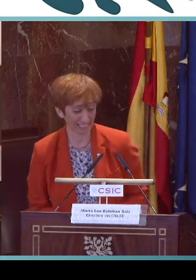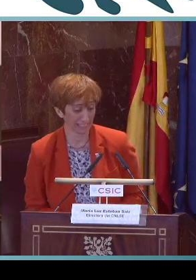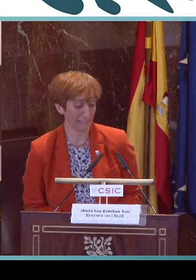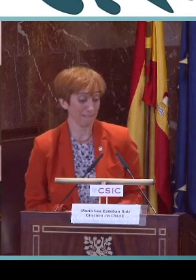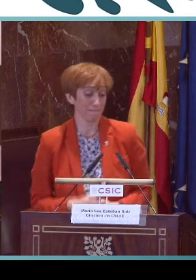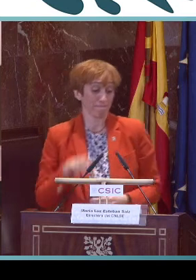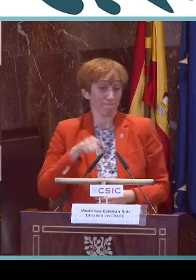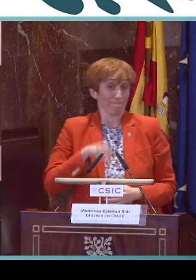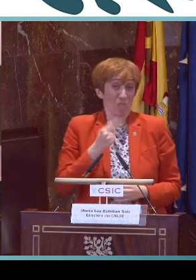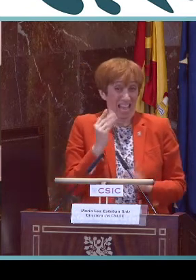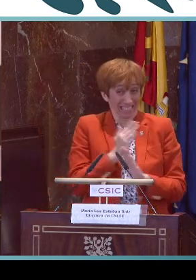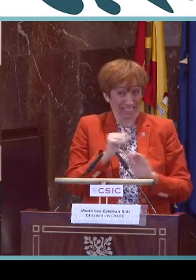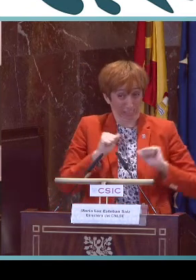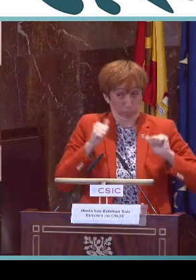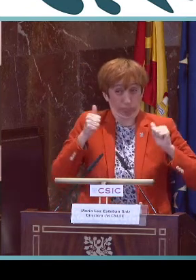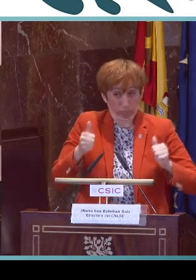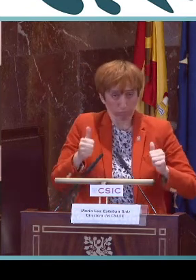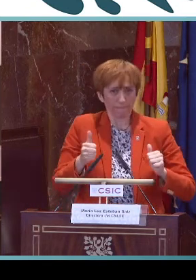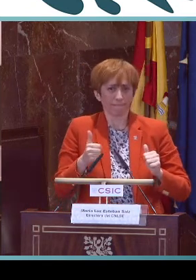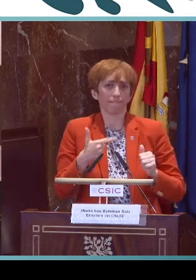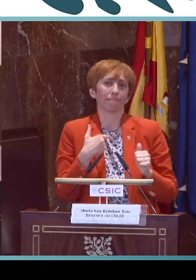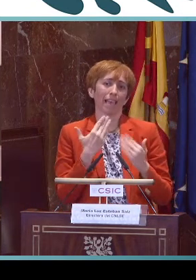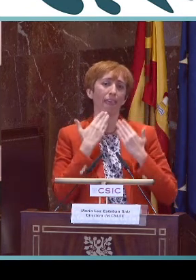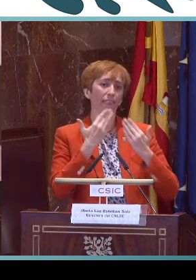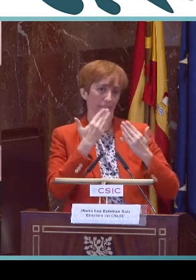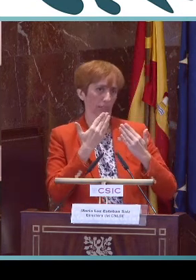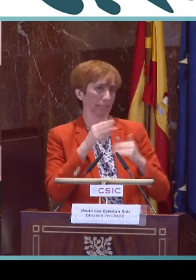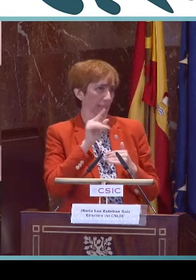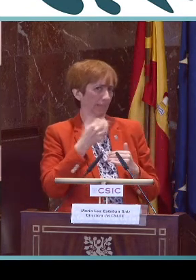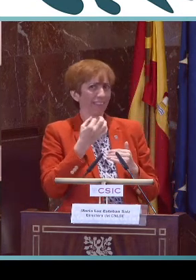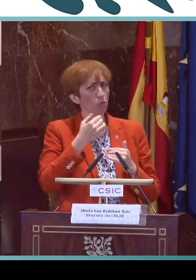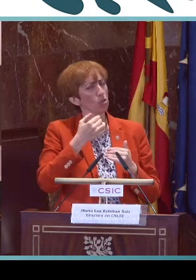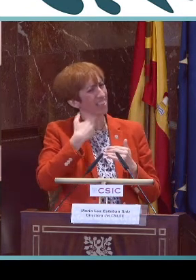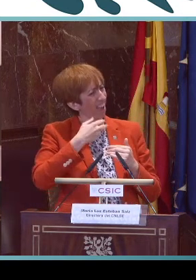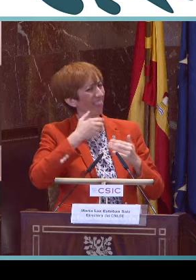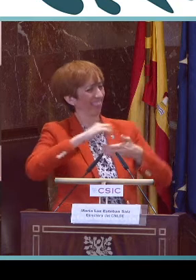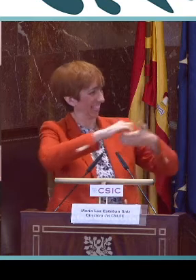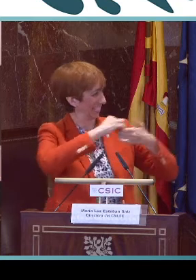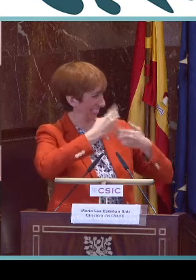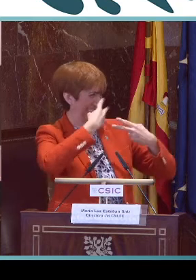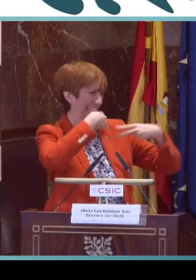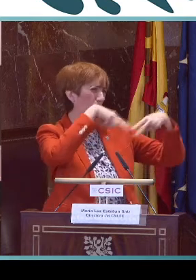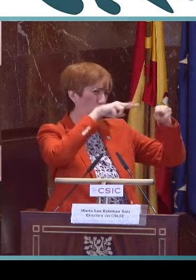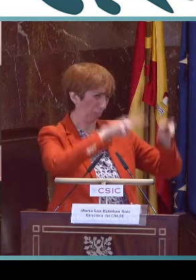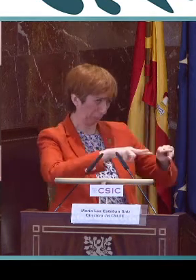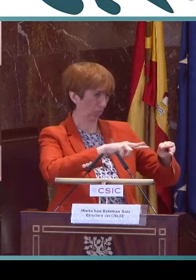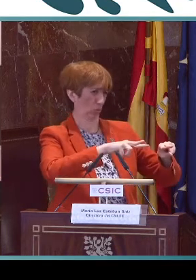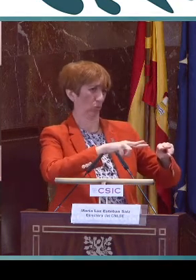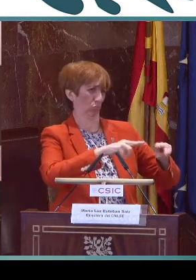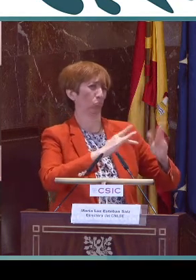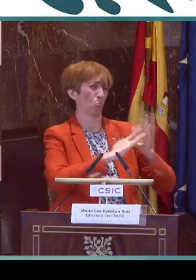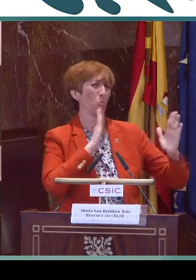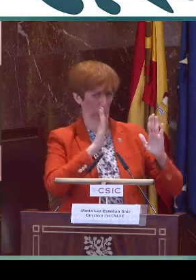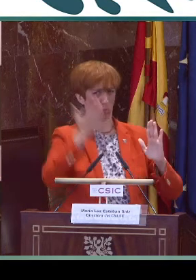investigadores que habéis decidido acompañarnos hoy en este Congreso. Para empezar, quiero agradecer, debo agradecer y